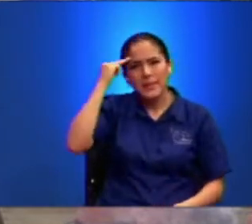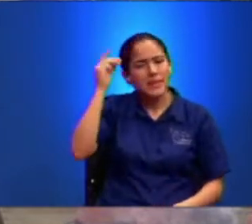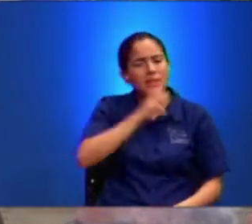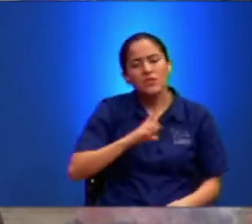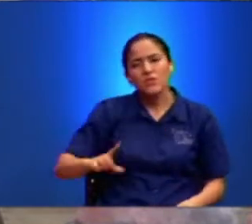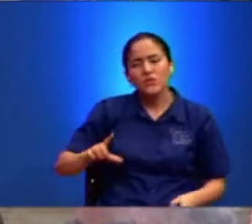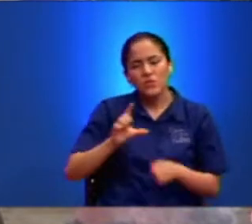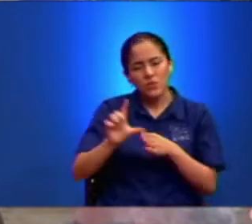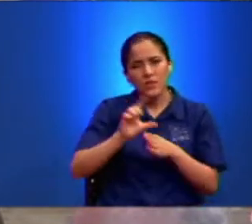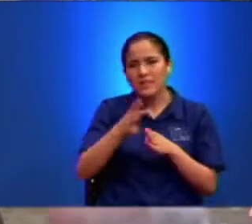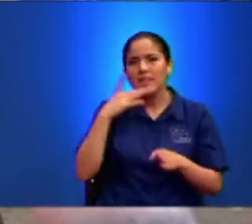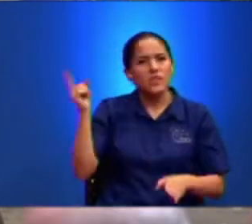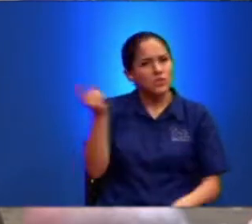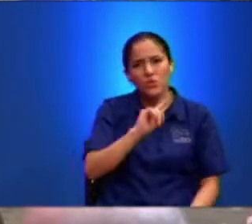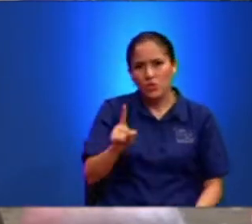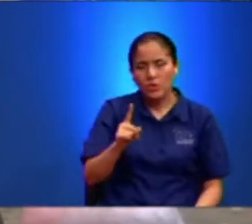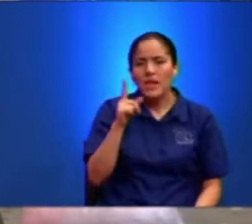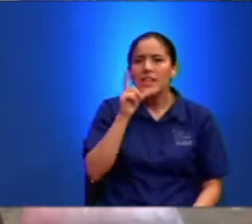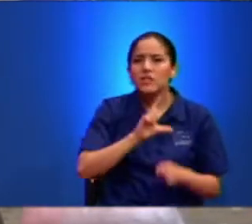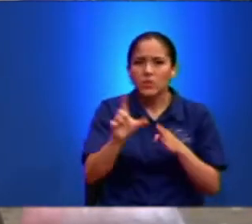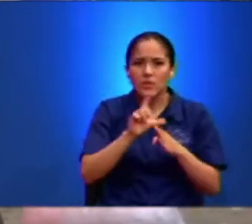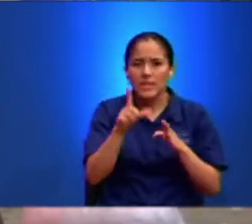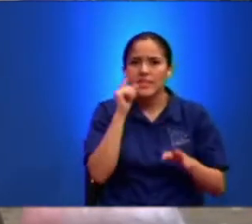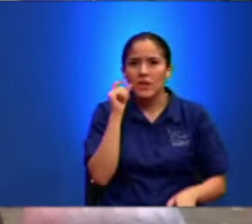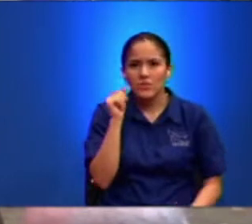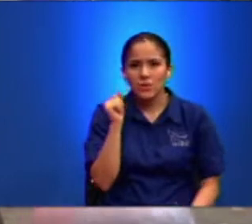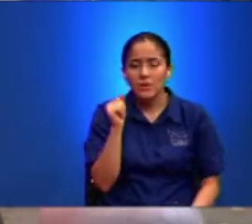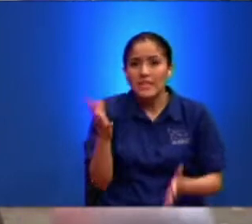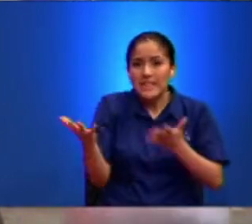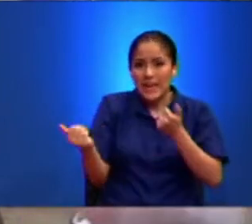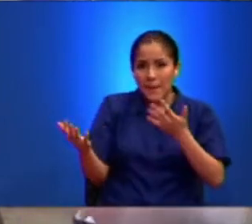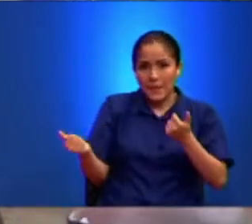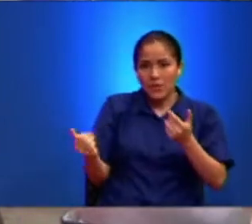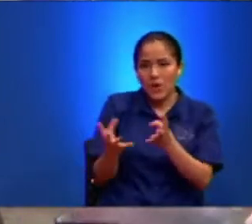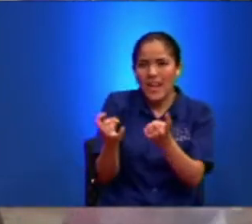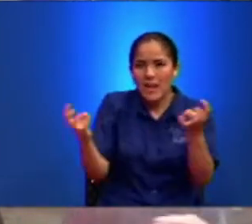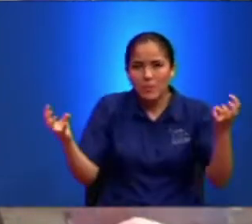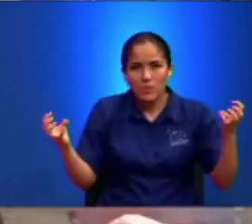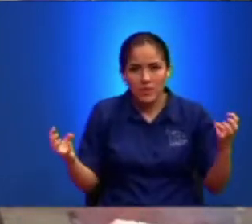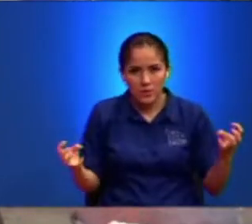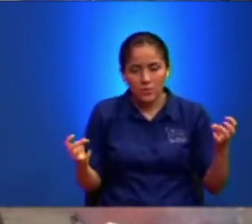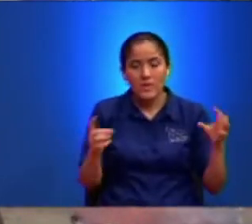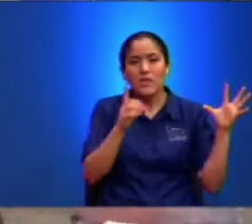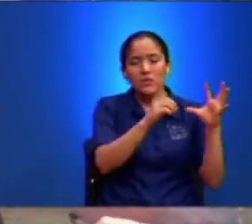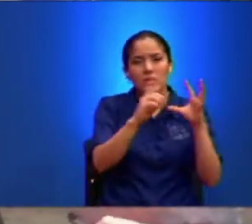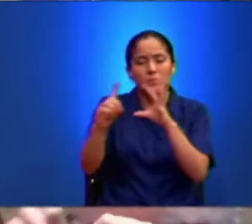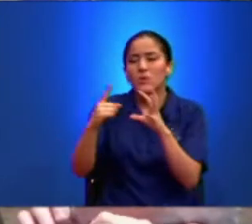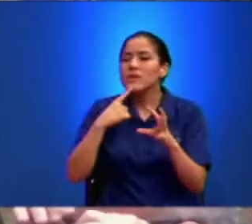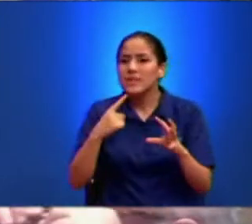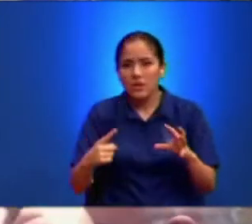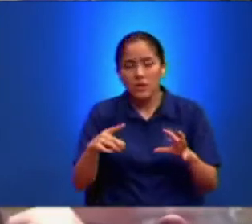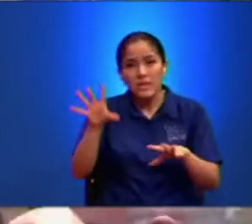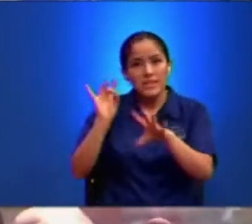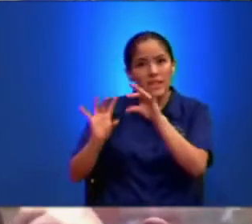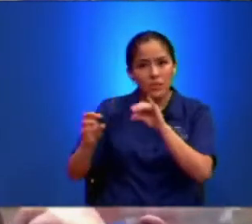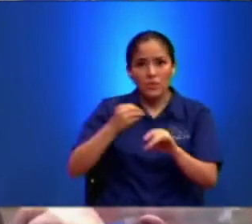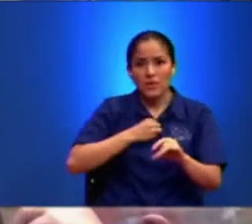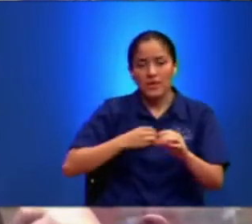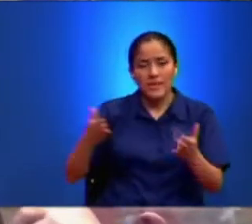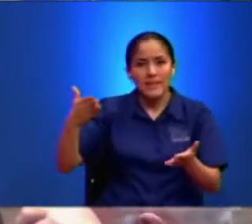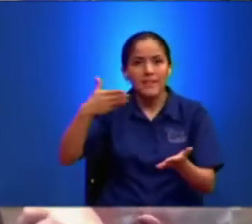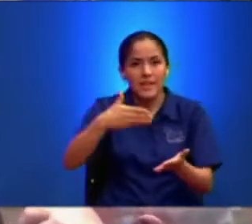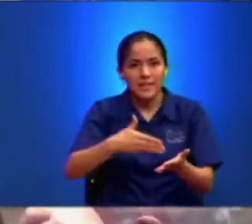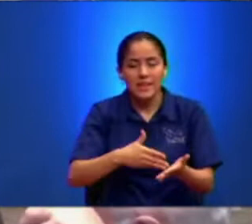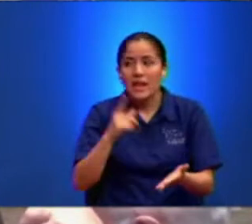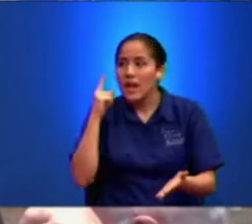Sino la de los hombres Y llamando A la multitud Y a sus discípulos Les dijo Si alguno Quiere venir En